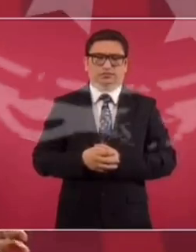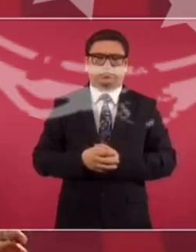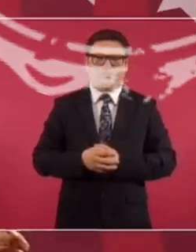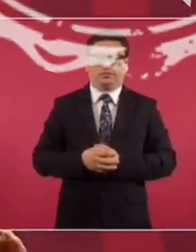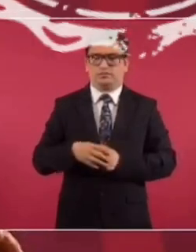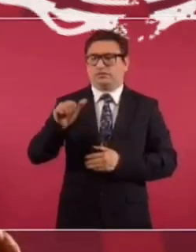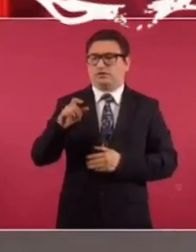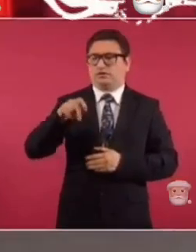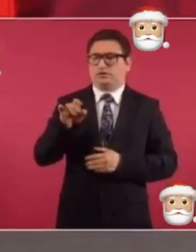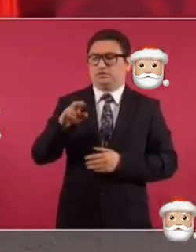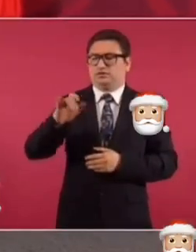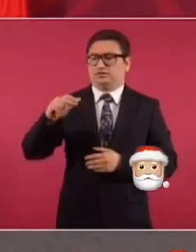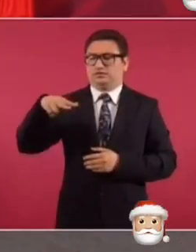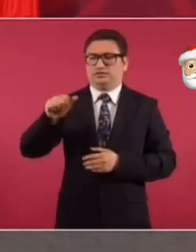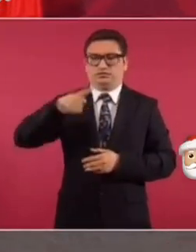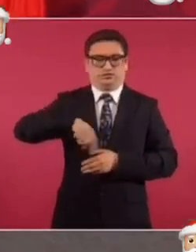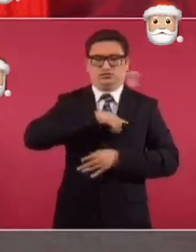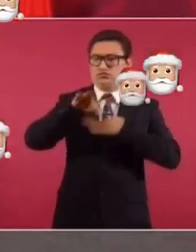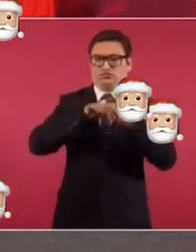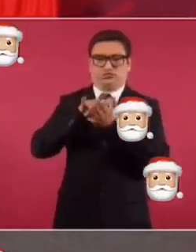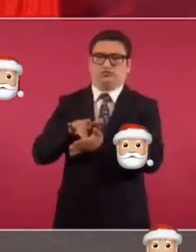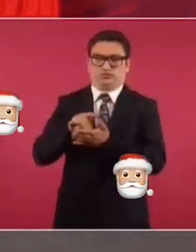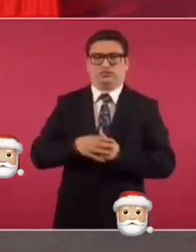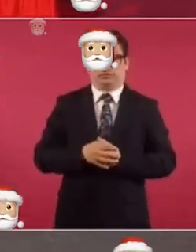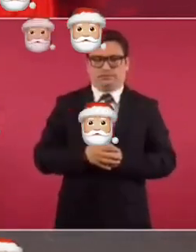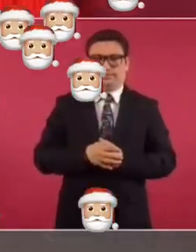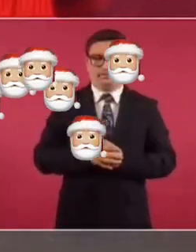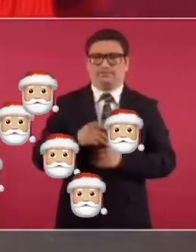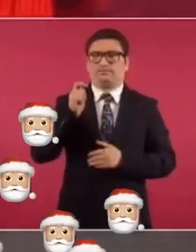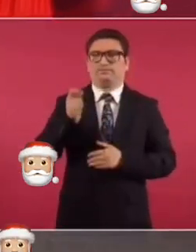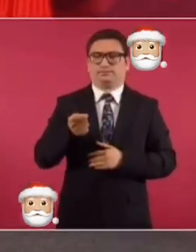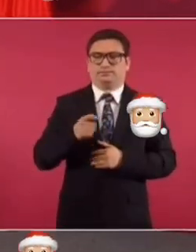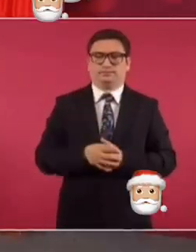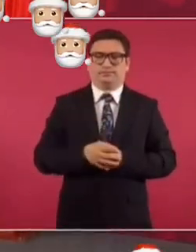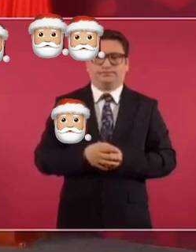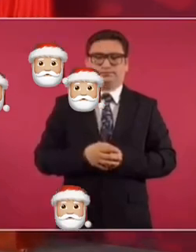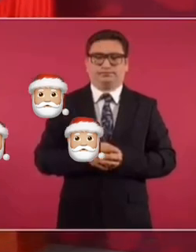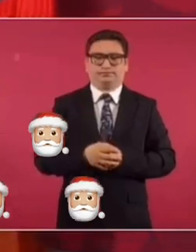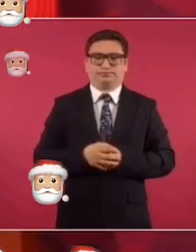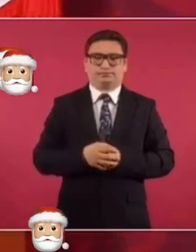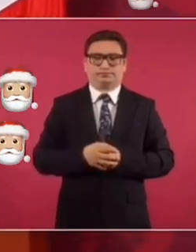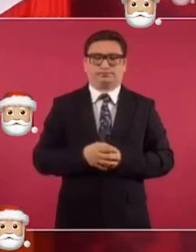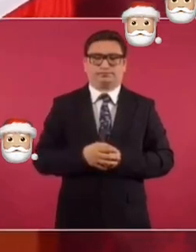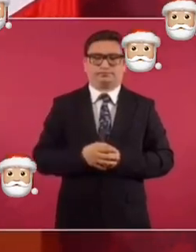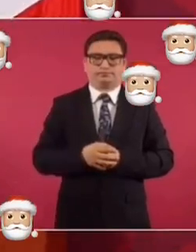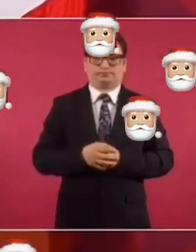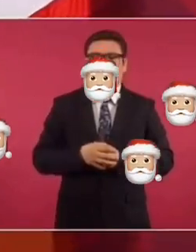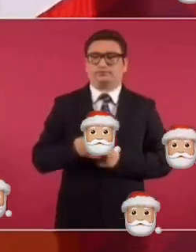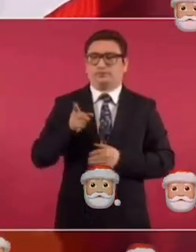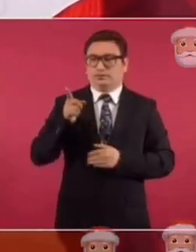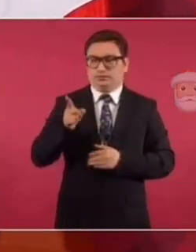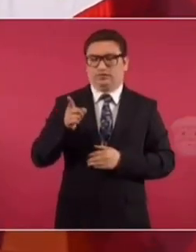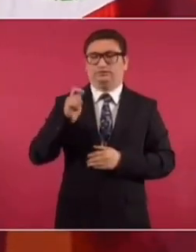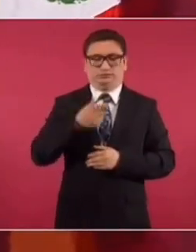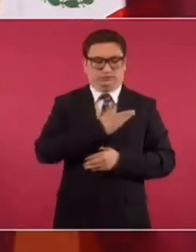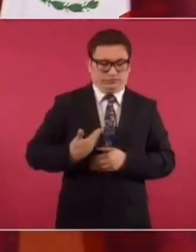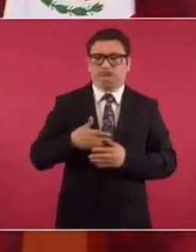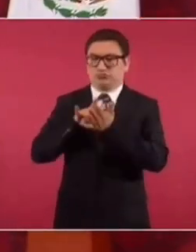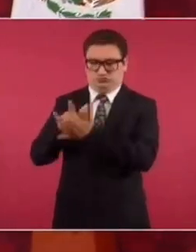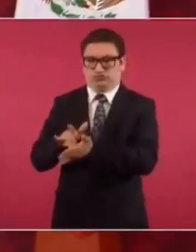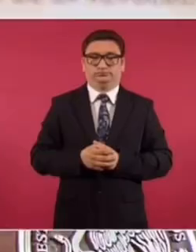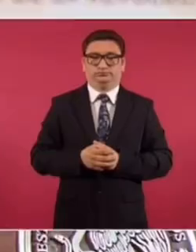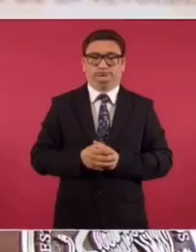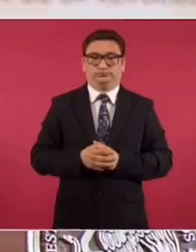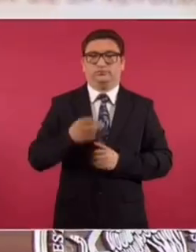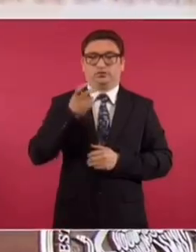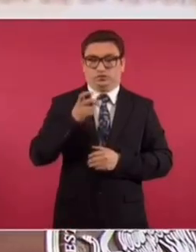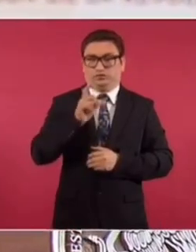Alejandro Encina tiene todo nuestro apoyo y eso significa que el presidente lo apoya, lo